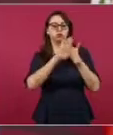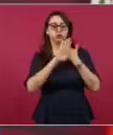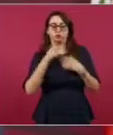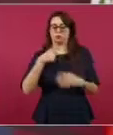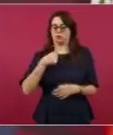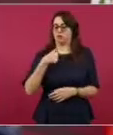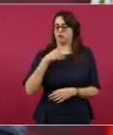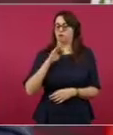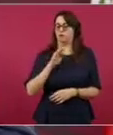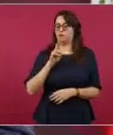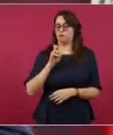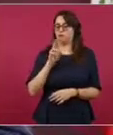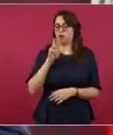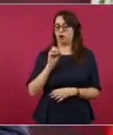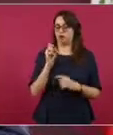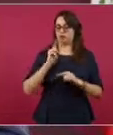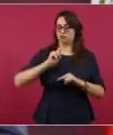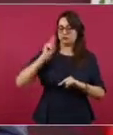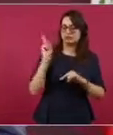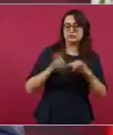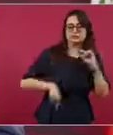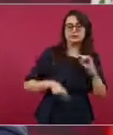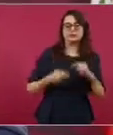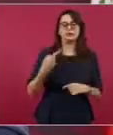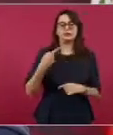nada más que no pudieron.